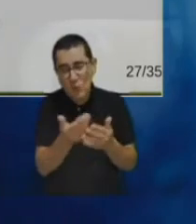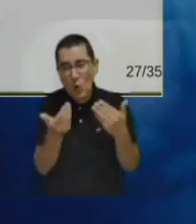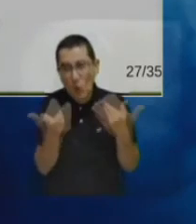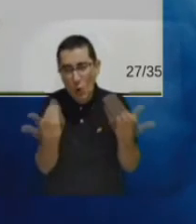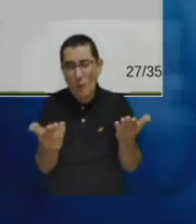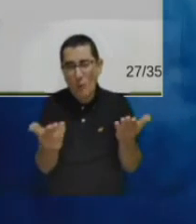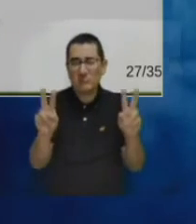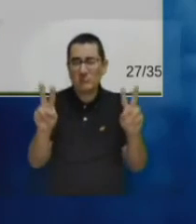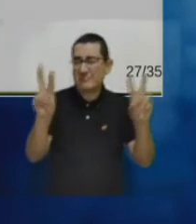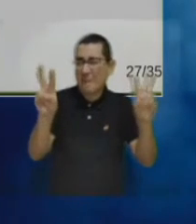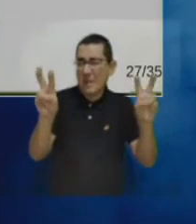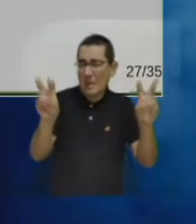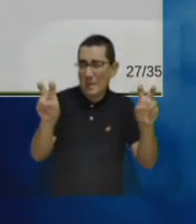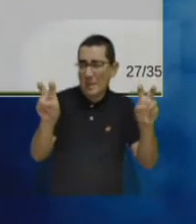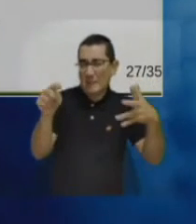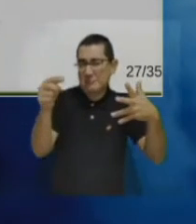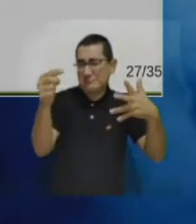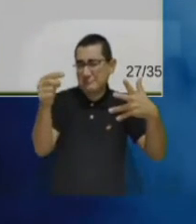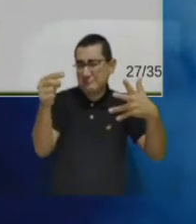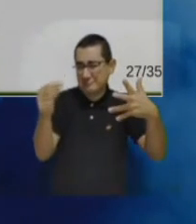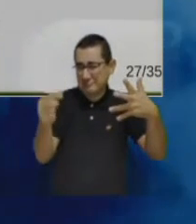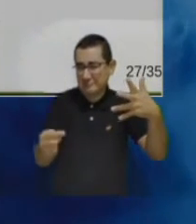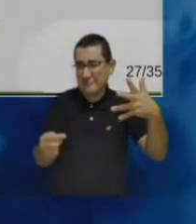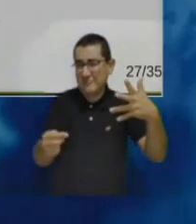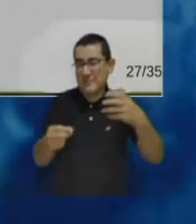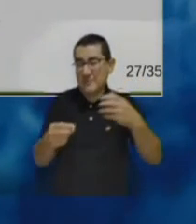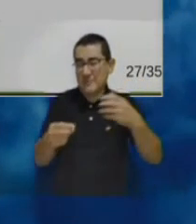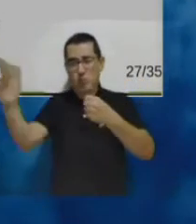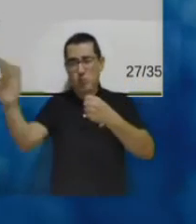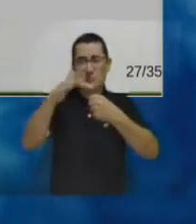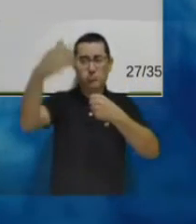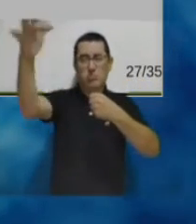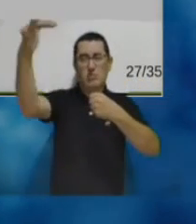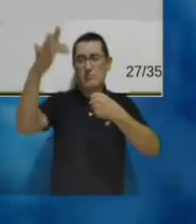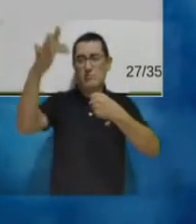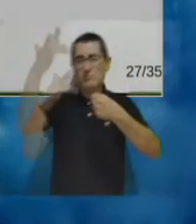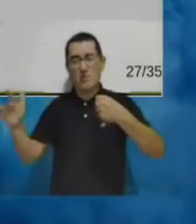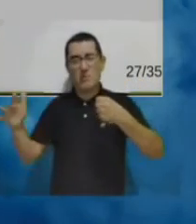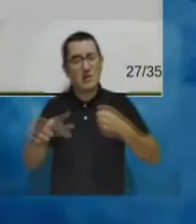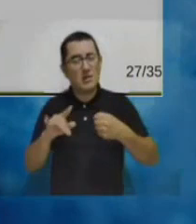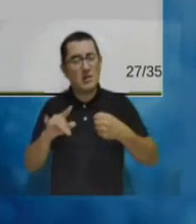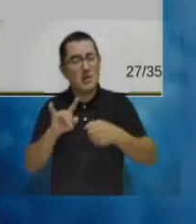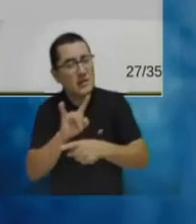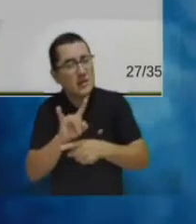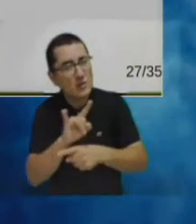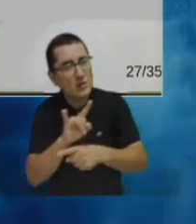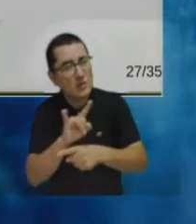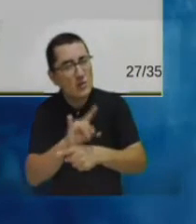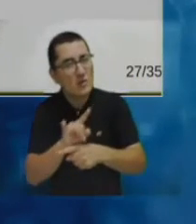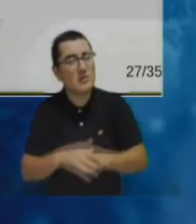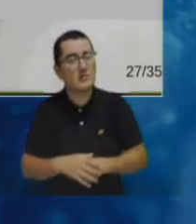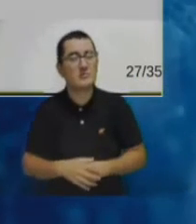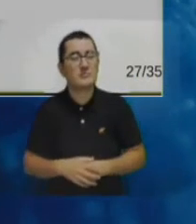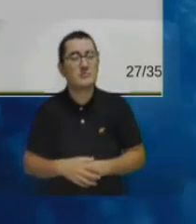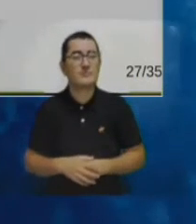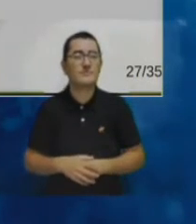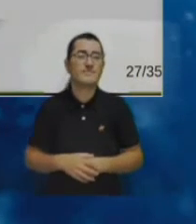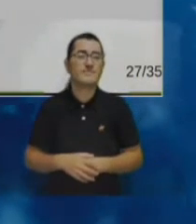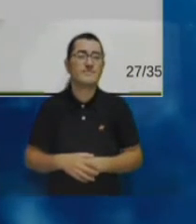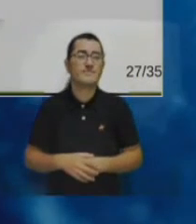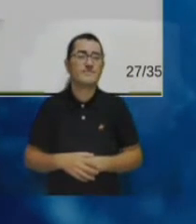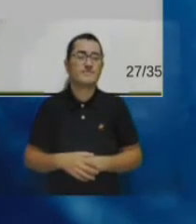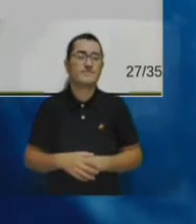el aspecto de despliegue de infraestructura y de uso de los terminales móviles por parte de la comunidad general